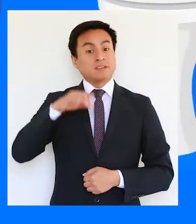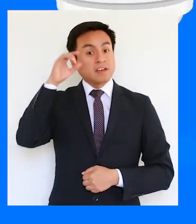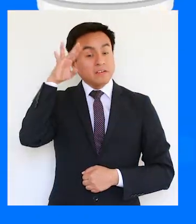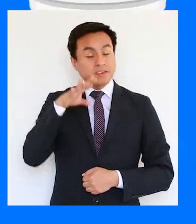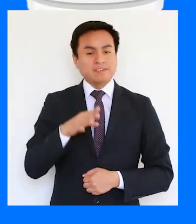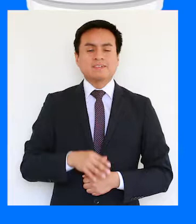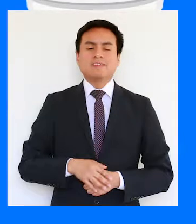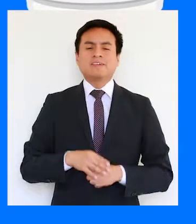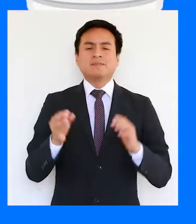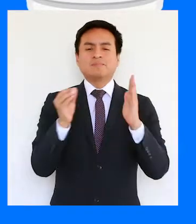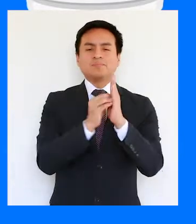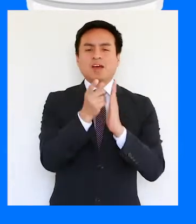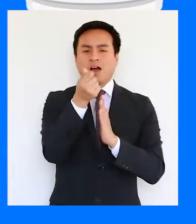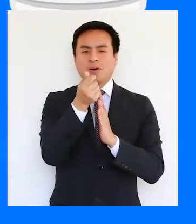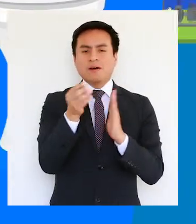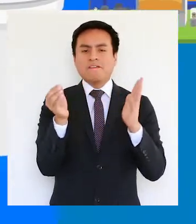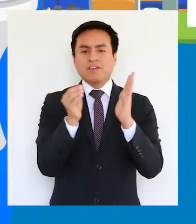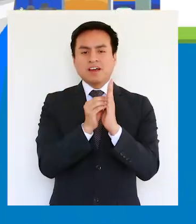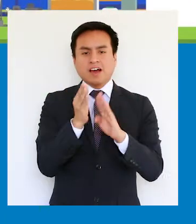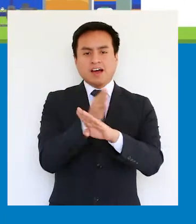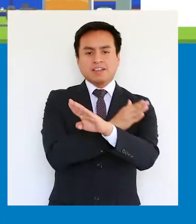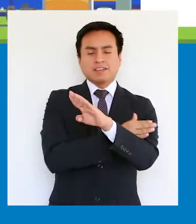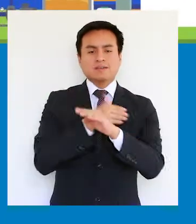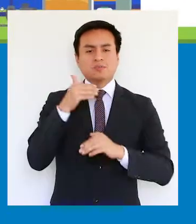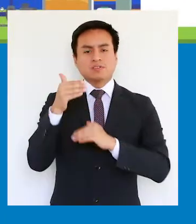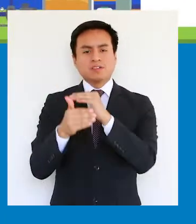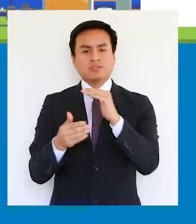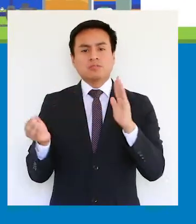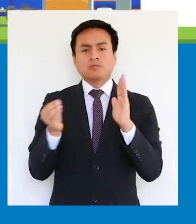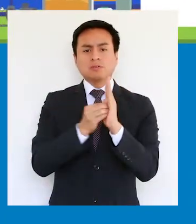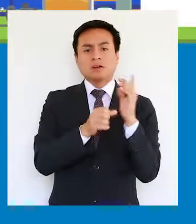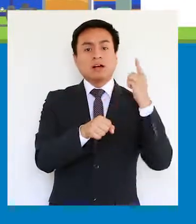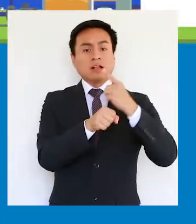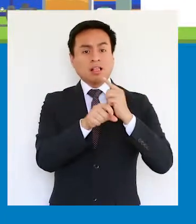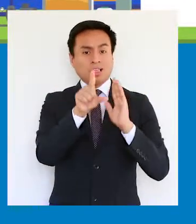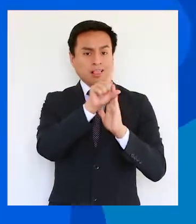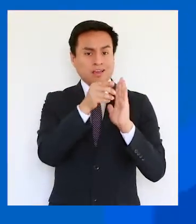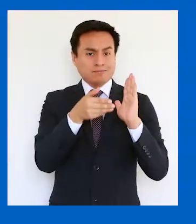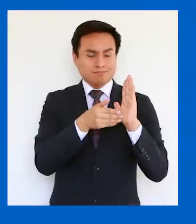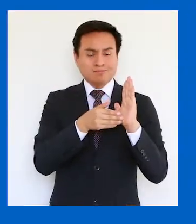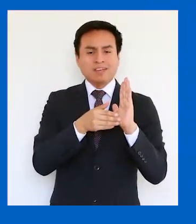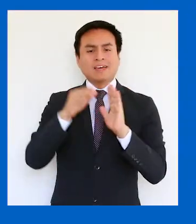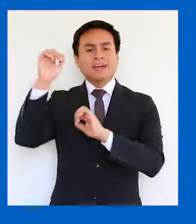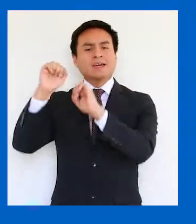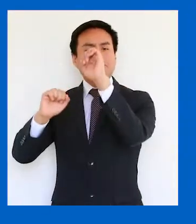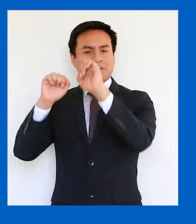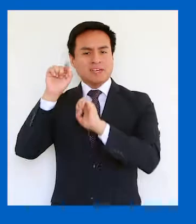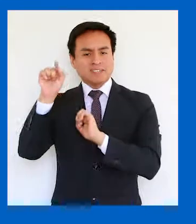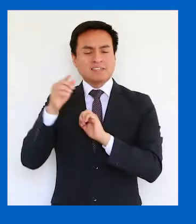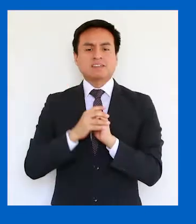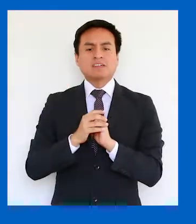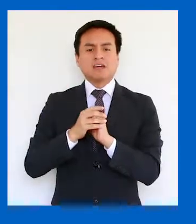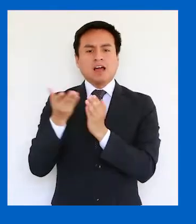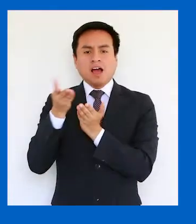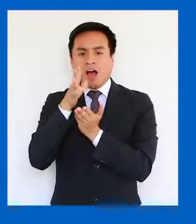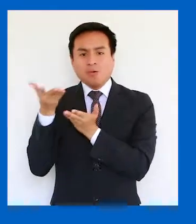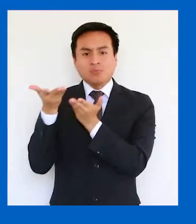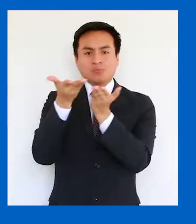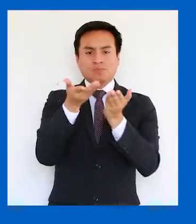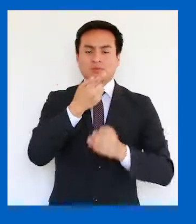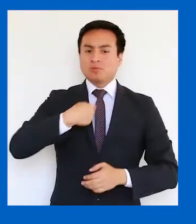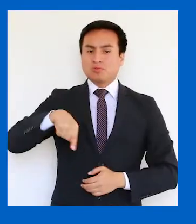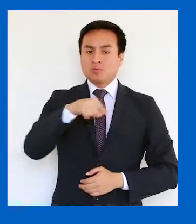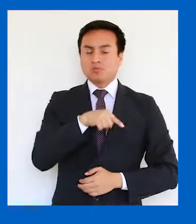¿Sabías que las tarifas del agua se fijan mediante un proceso regulado por ley? En él participan las empresas que suministran el agua y